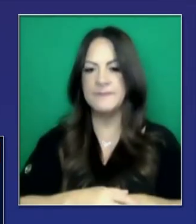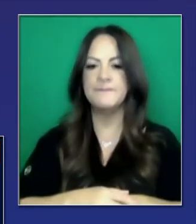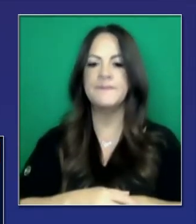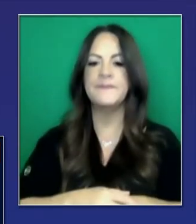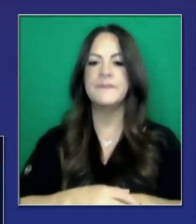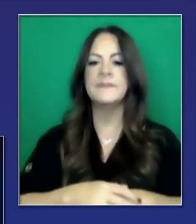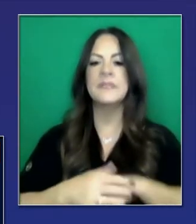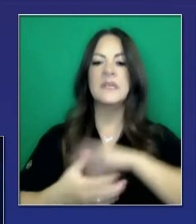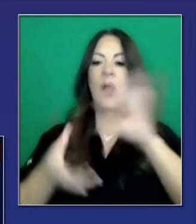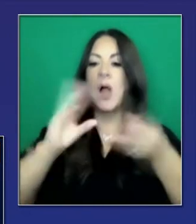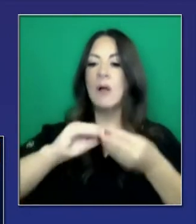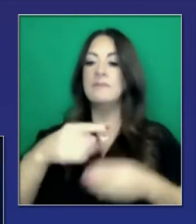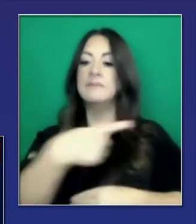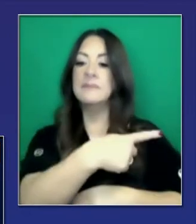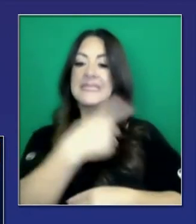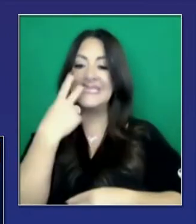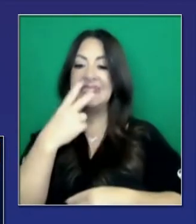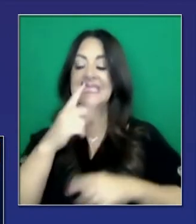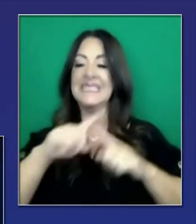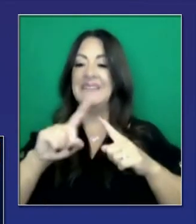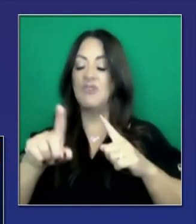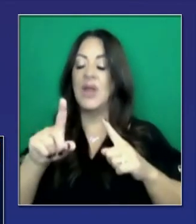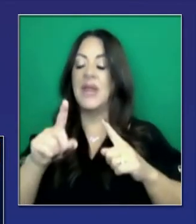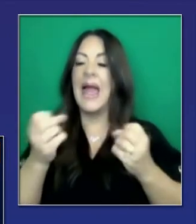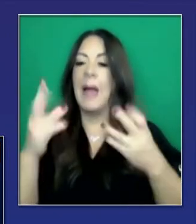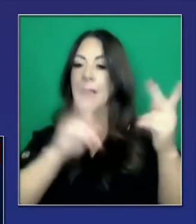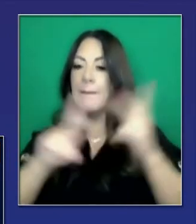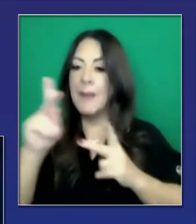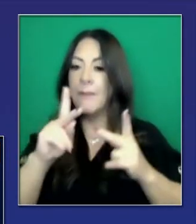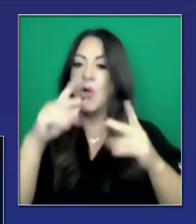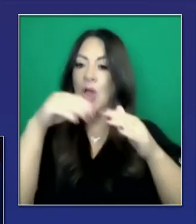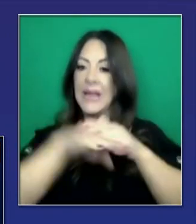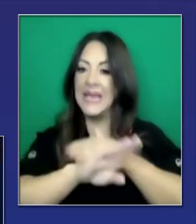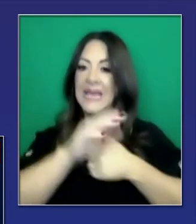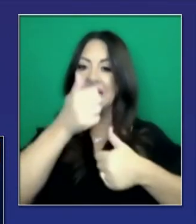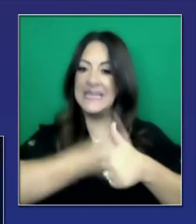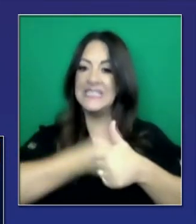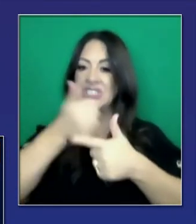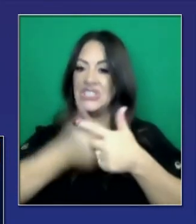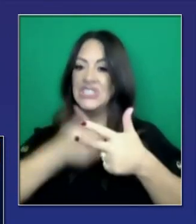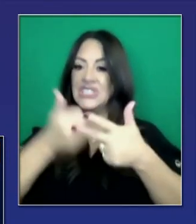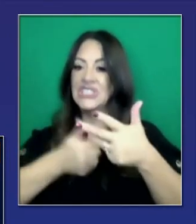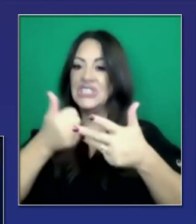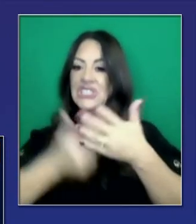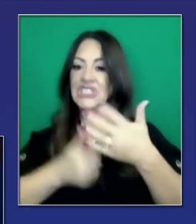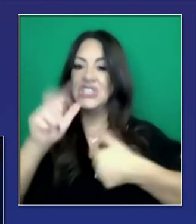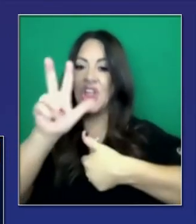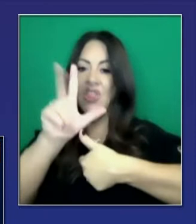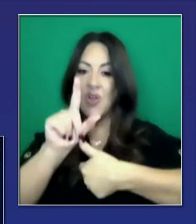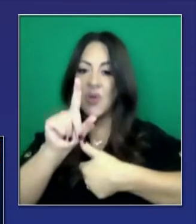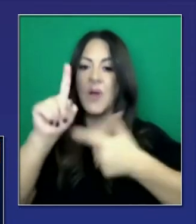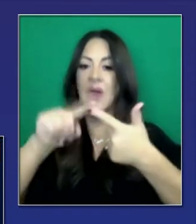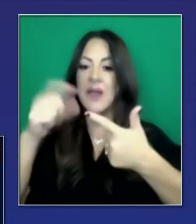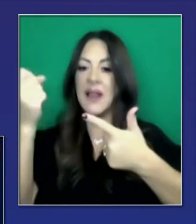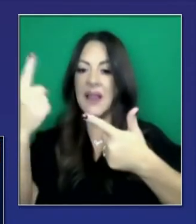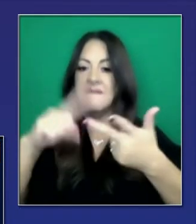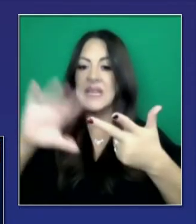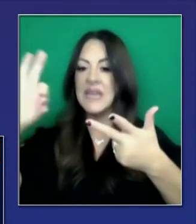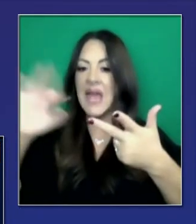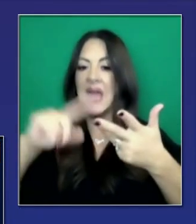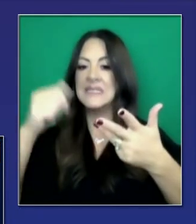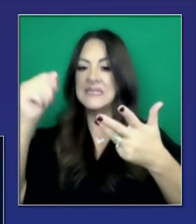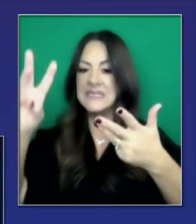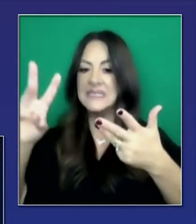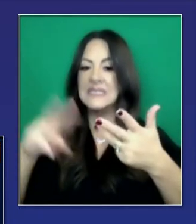están ubicados en estos centros médicos modestamente. Es una etapa modesta para bajar un poco la presión sobre